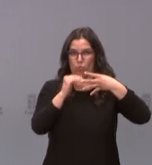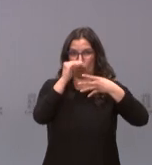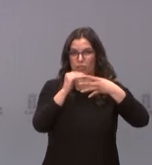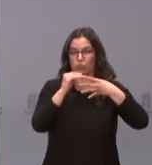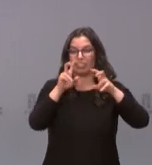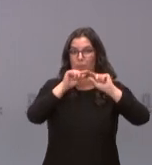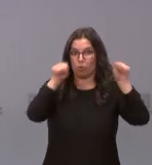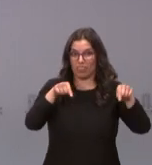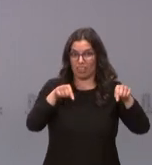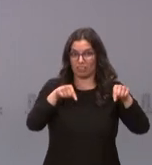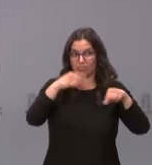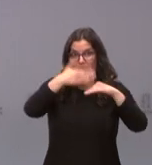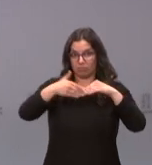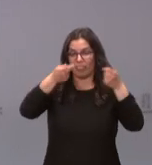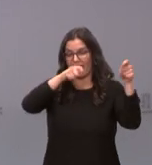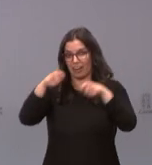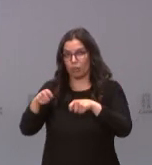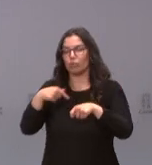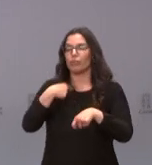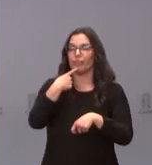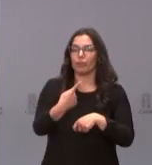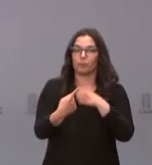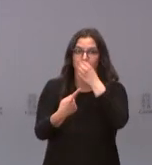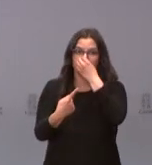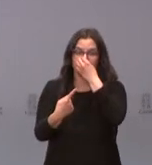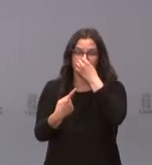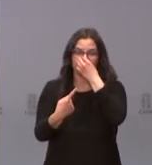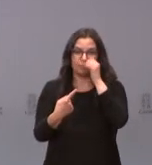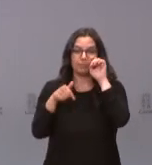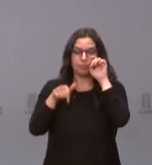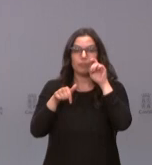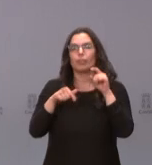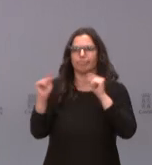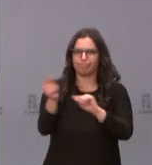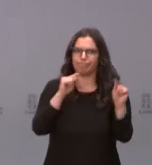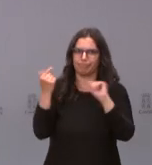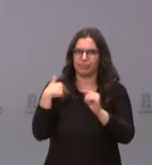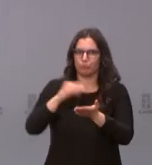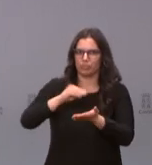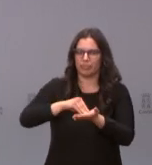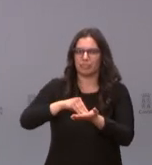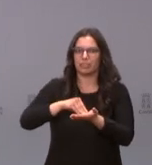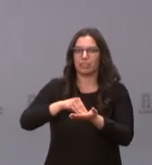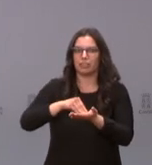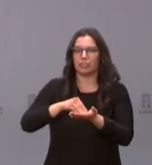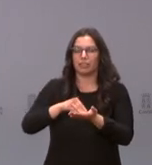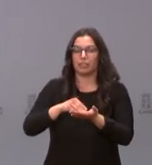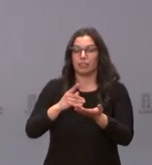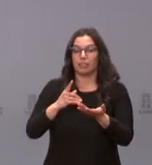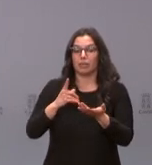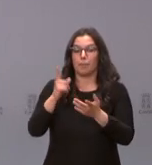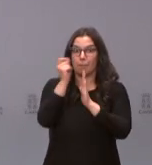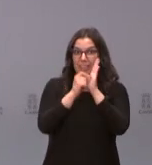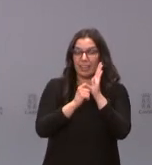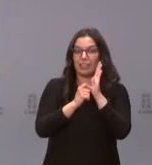provincial, he de decirles que nosotros hemos discutido esto ya en varias ocasiones y queremos que las medidas que se toman